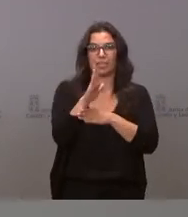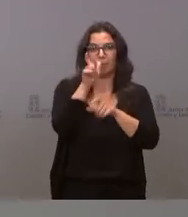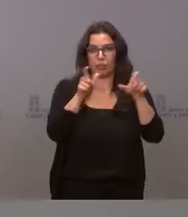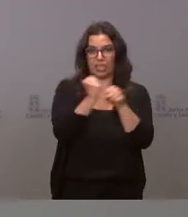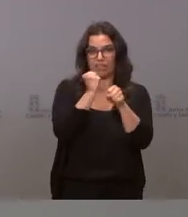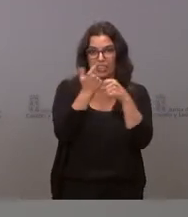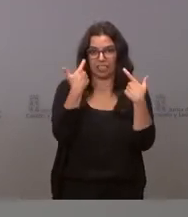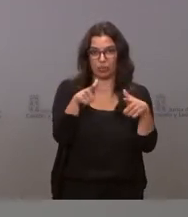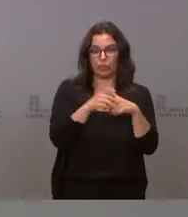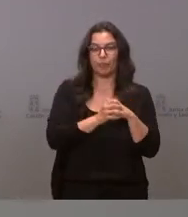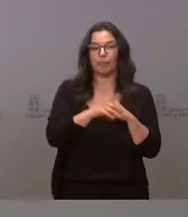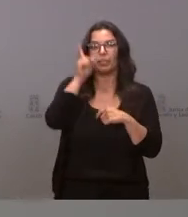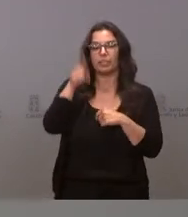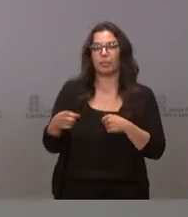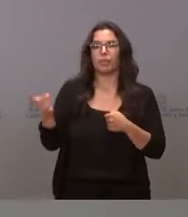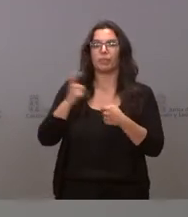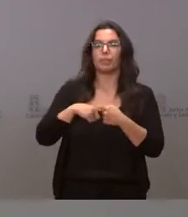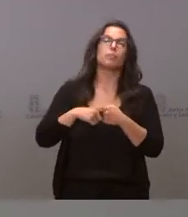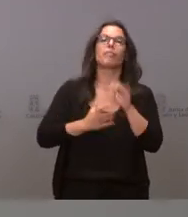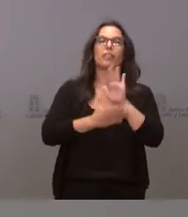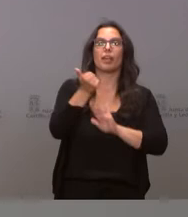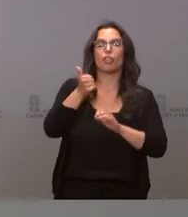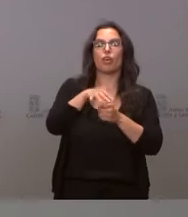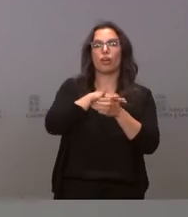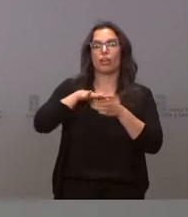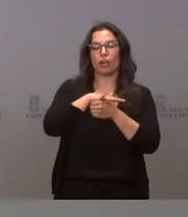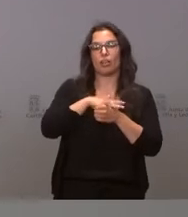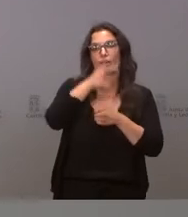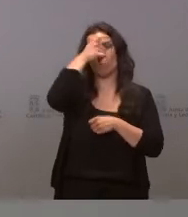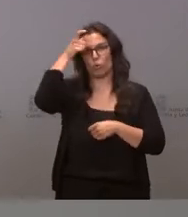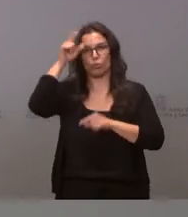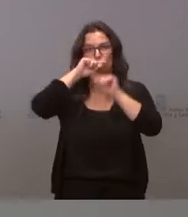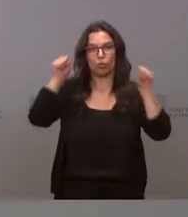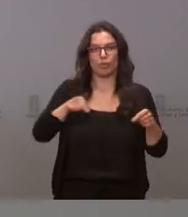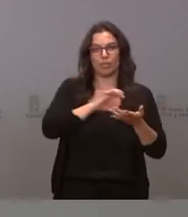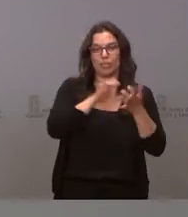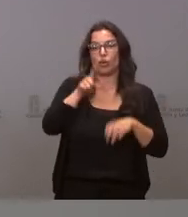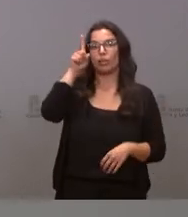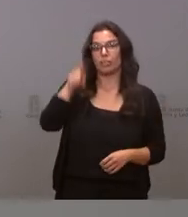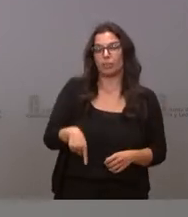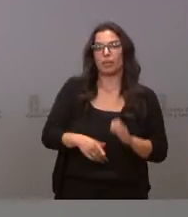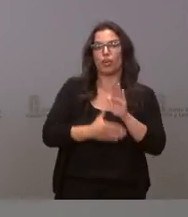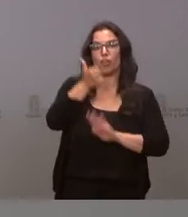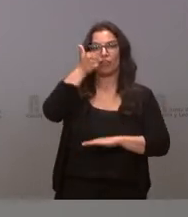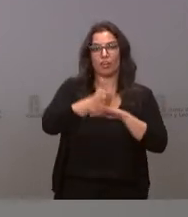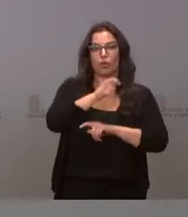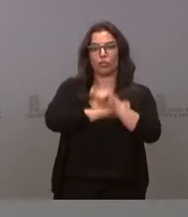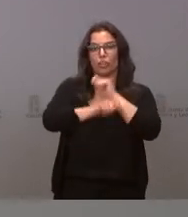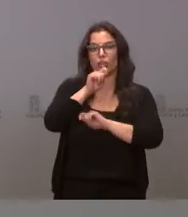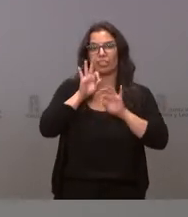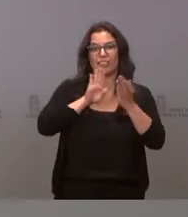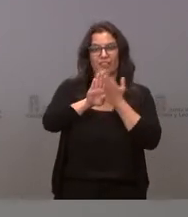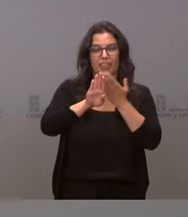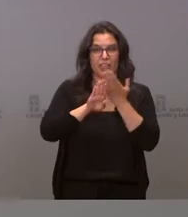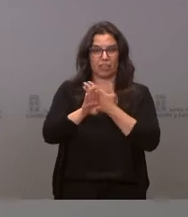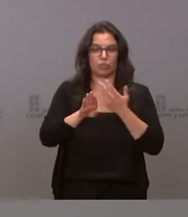participa la Federación Regional de Municipios y Provincias de Castilla y León y también está la Confederación de Asociaciones Vecinales de nuestra